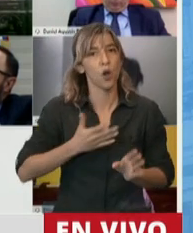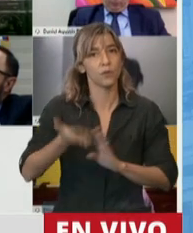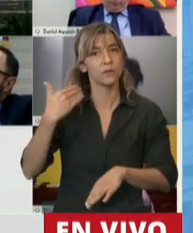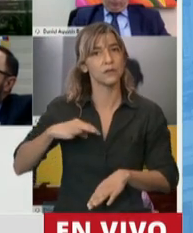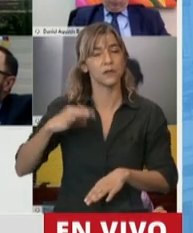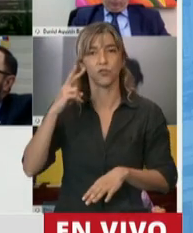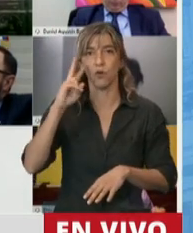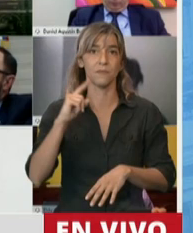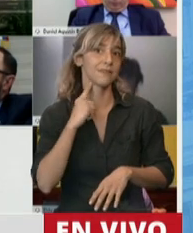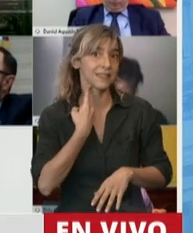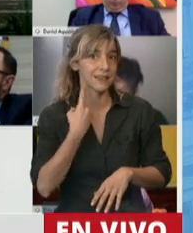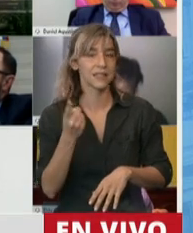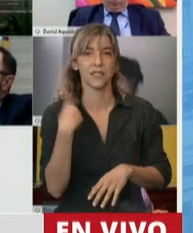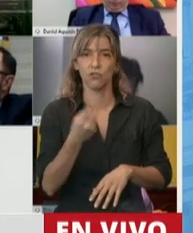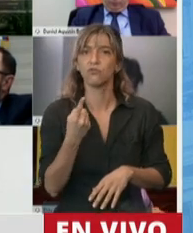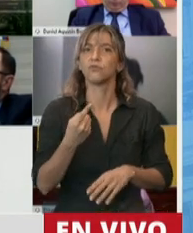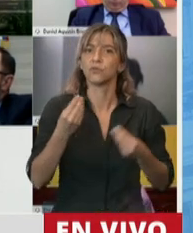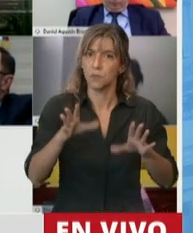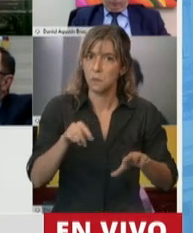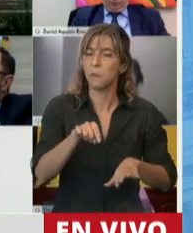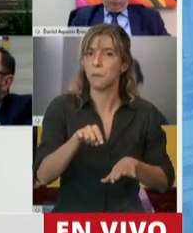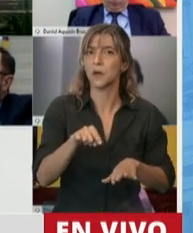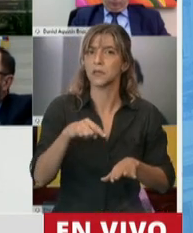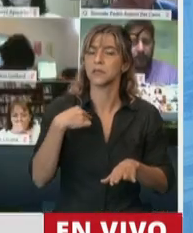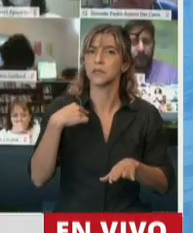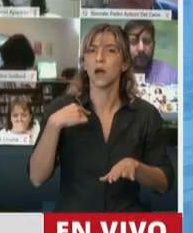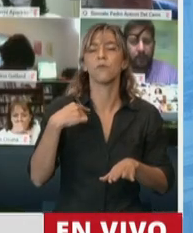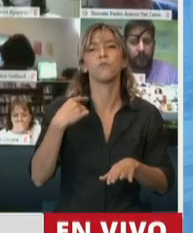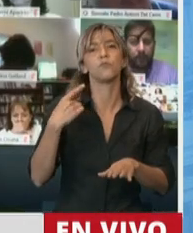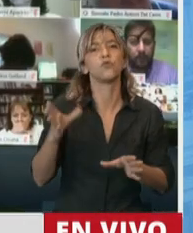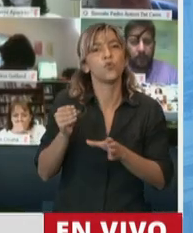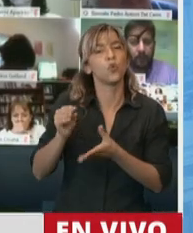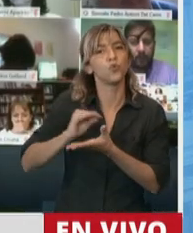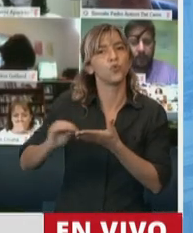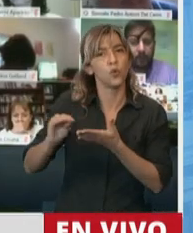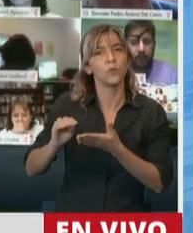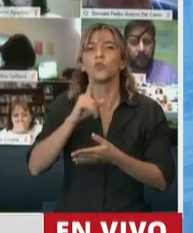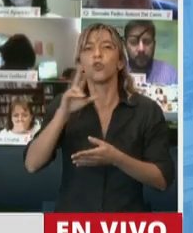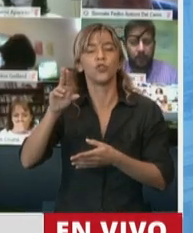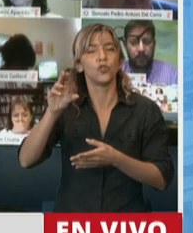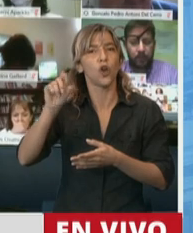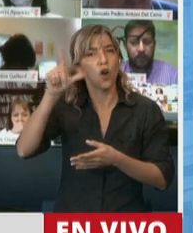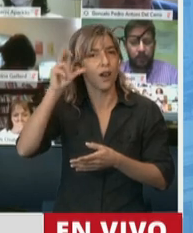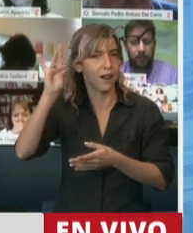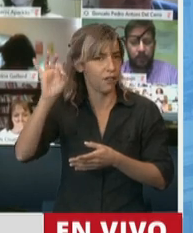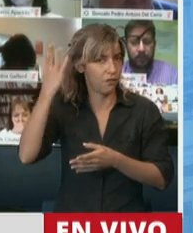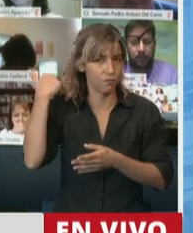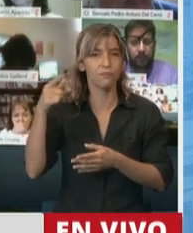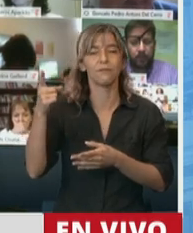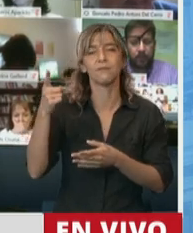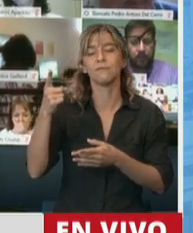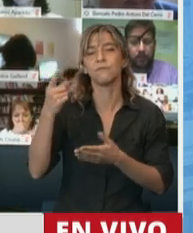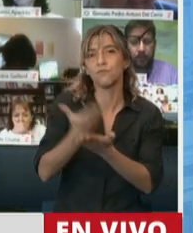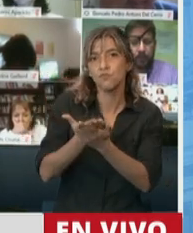impulsada por el bloque de gente para la victoria. El exdiputado Pablo Todero la impulsaba, con quien hablé,